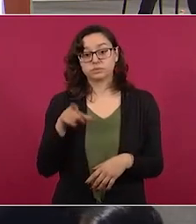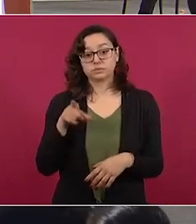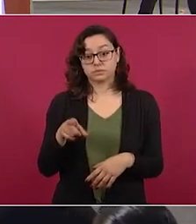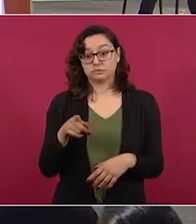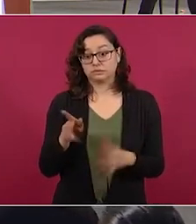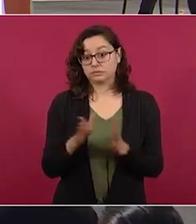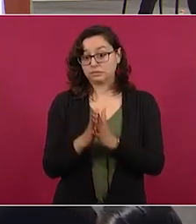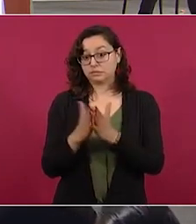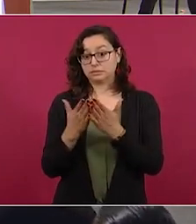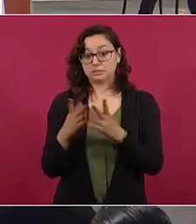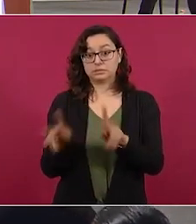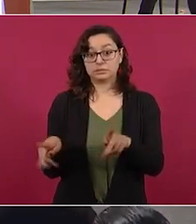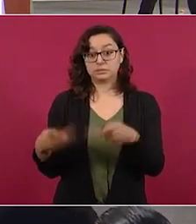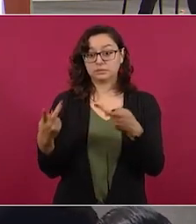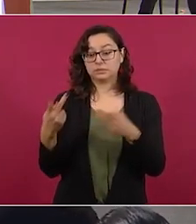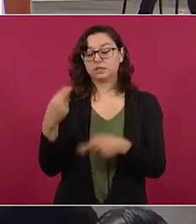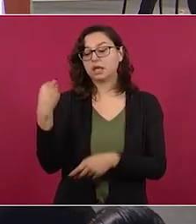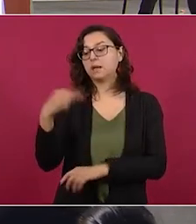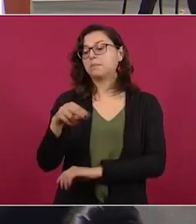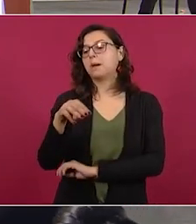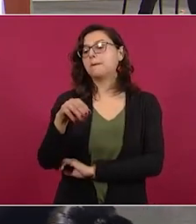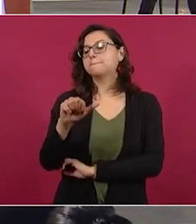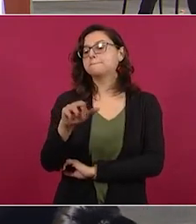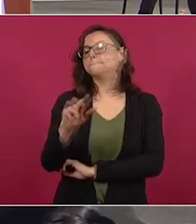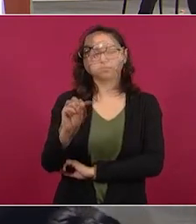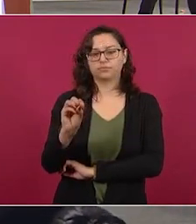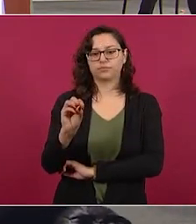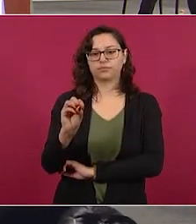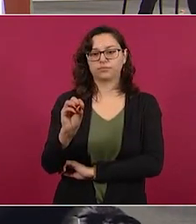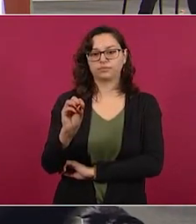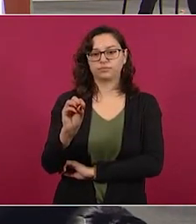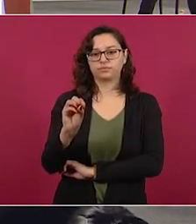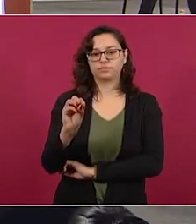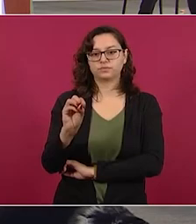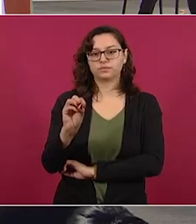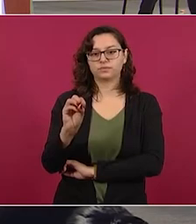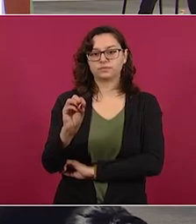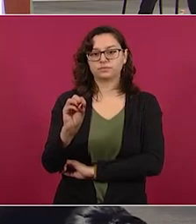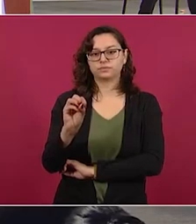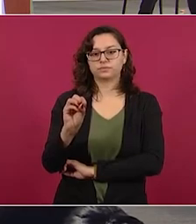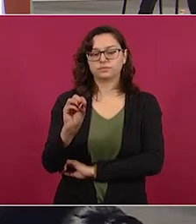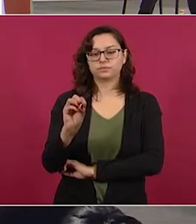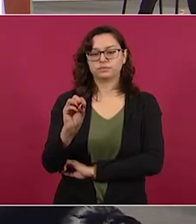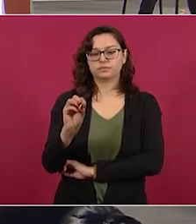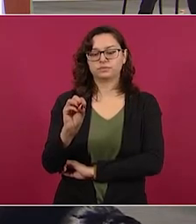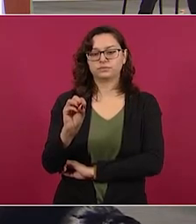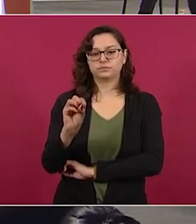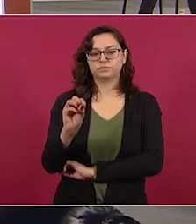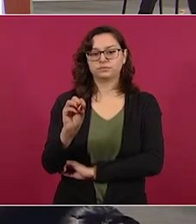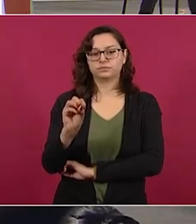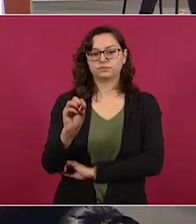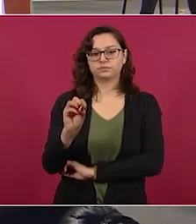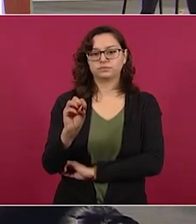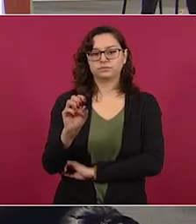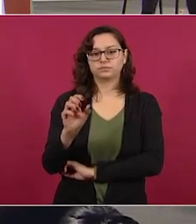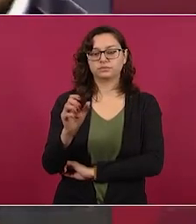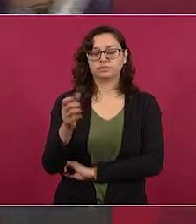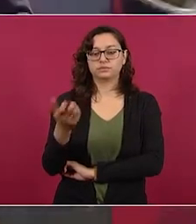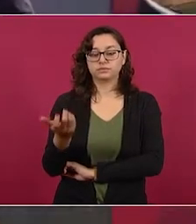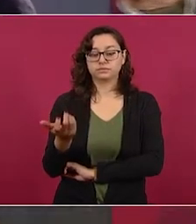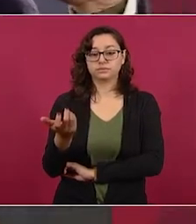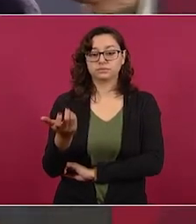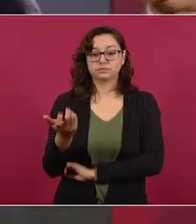Martín Moreno, que ha